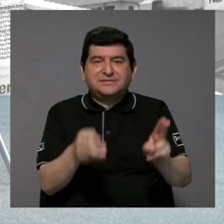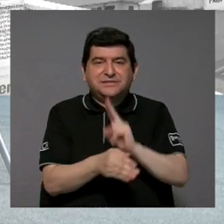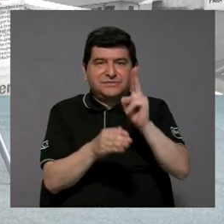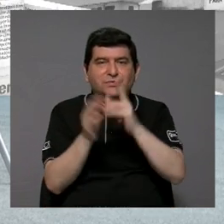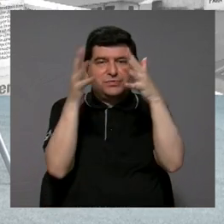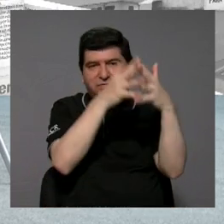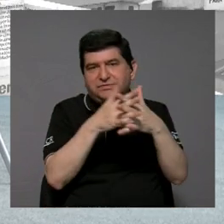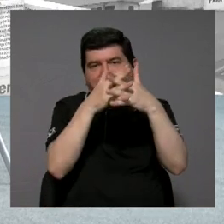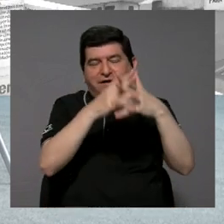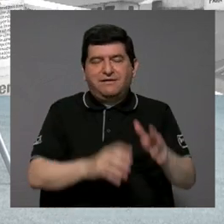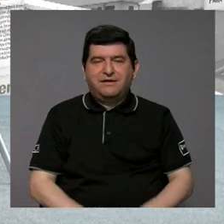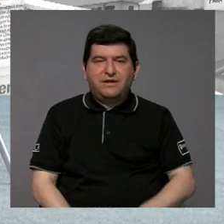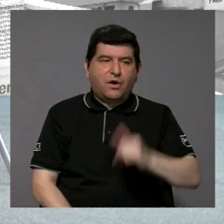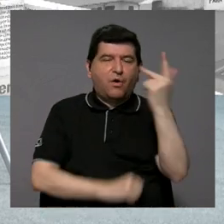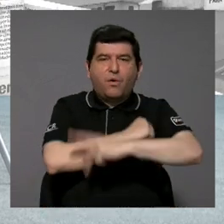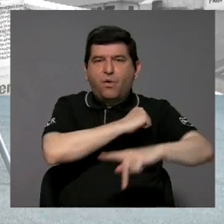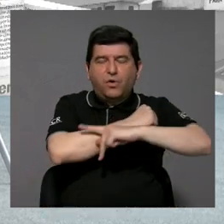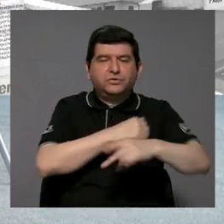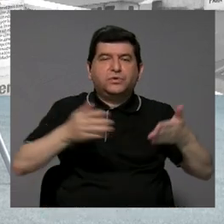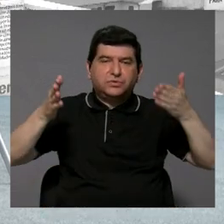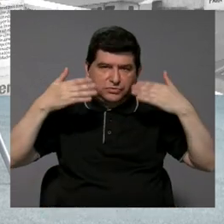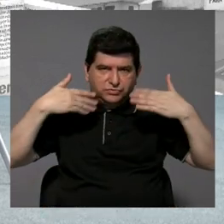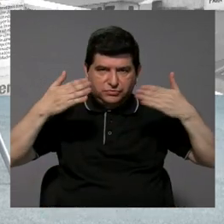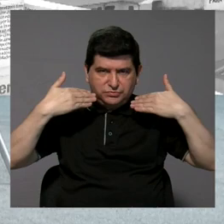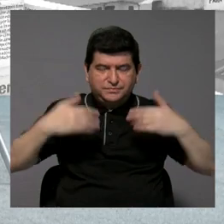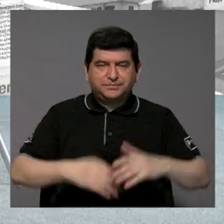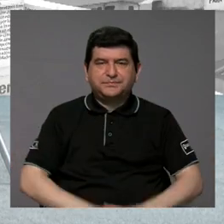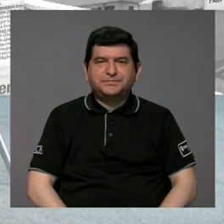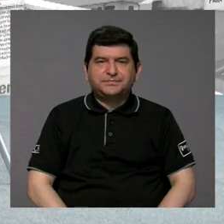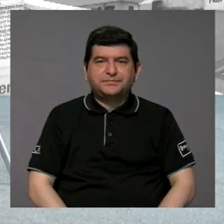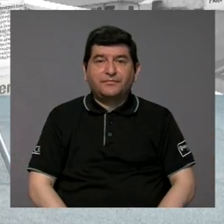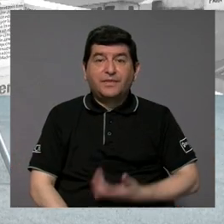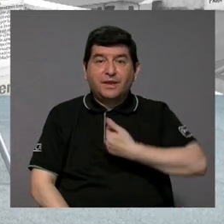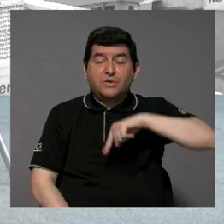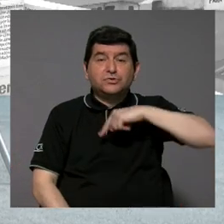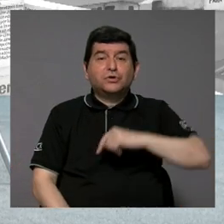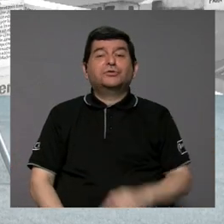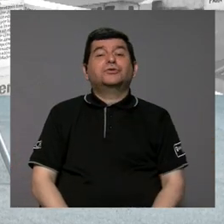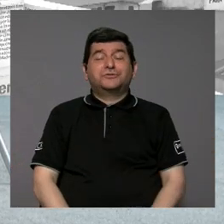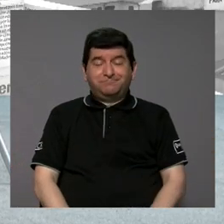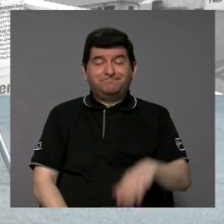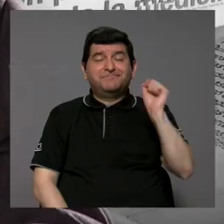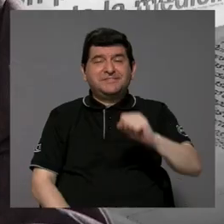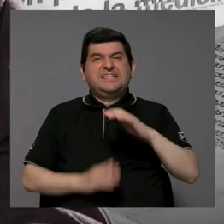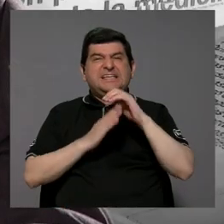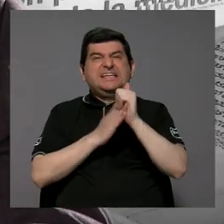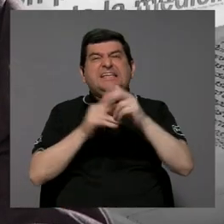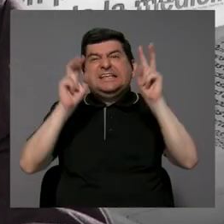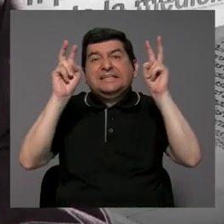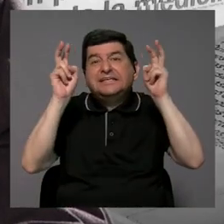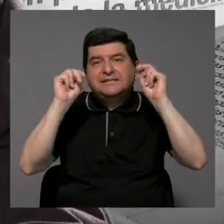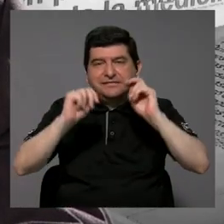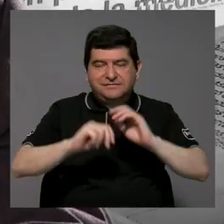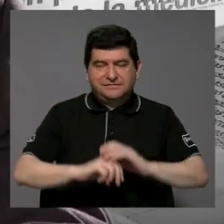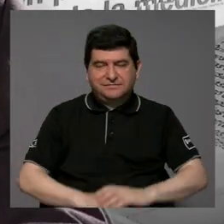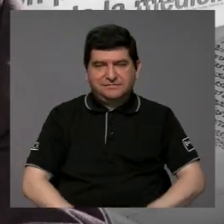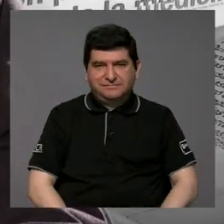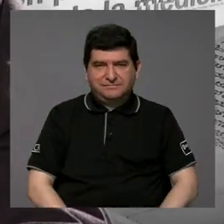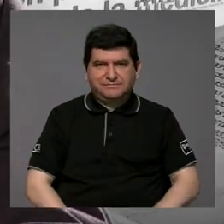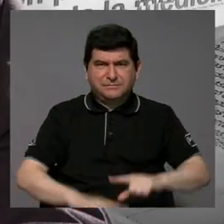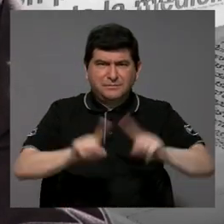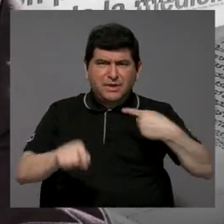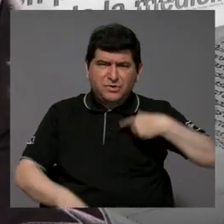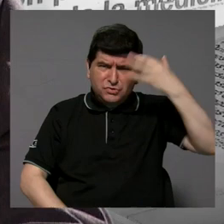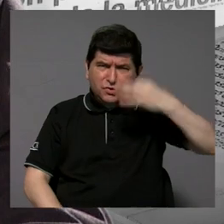utiliza Estados Unidos u otros países tropicales también, somos potencia en eso, ¿verdad?, por decirlo así. Pero yo